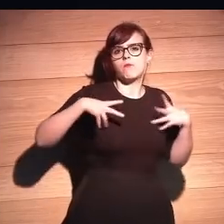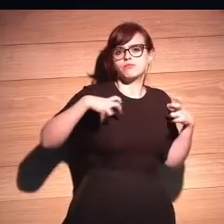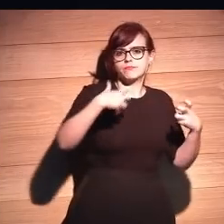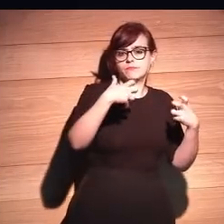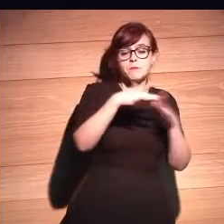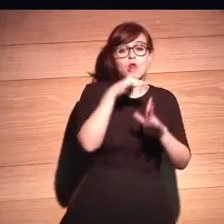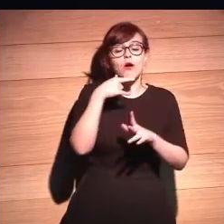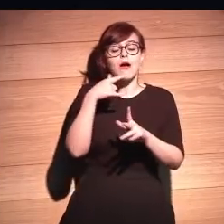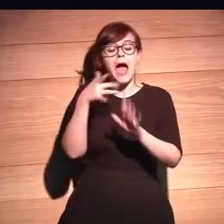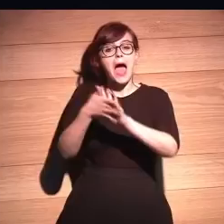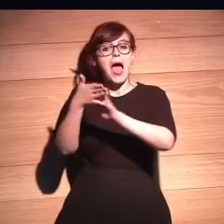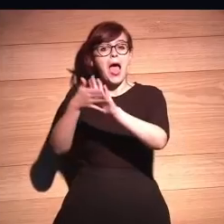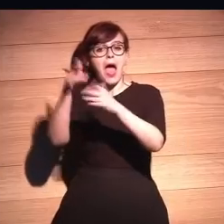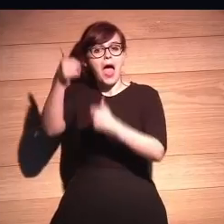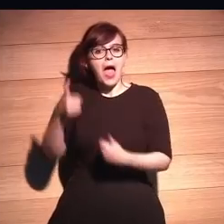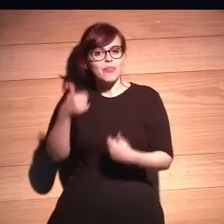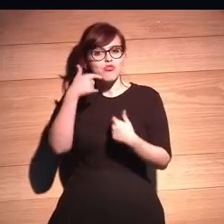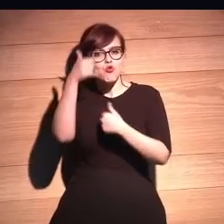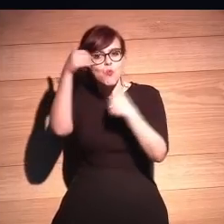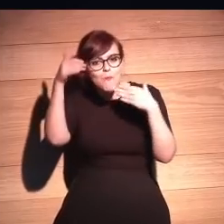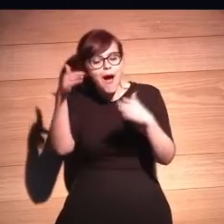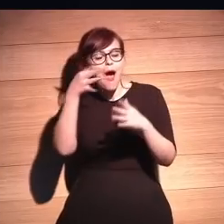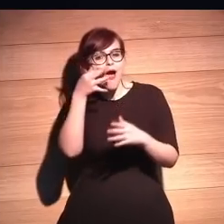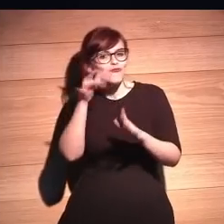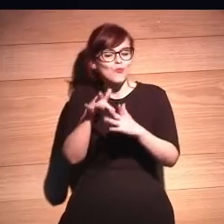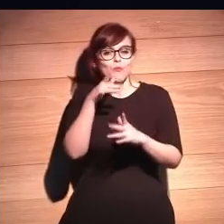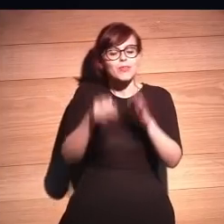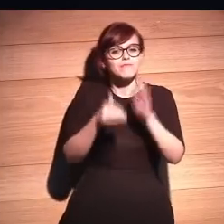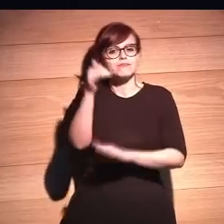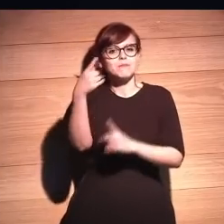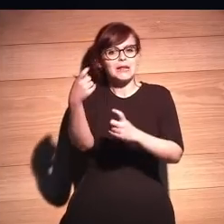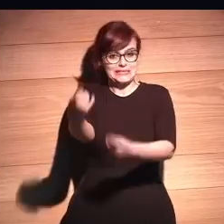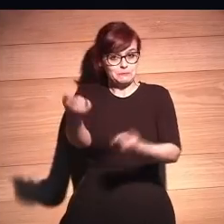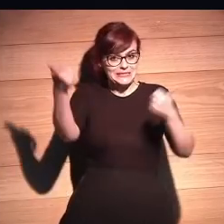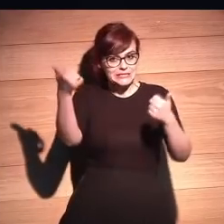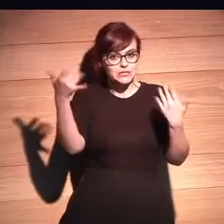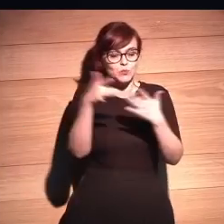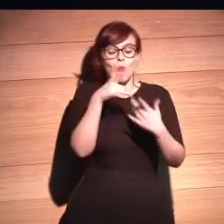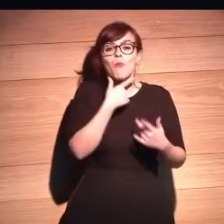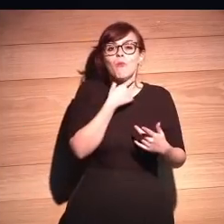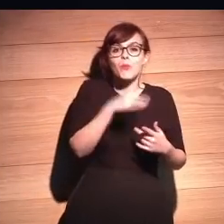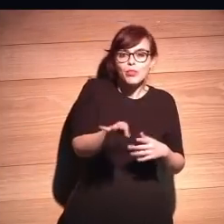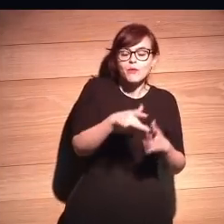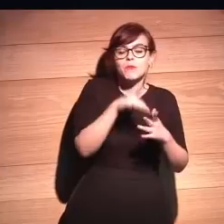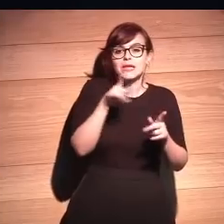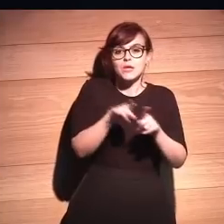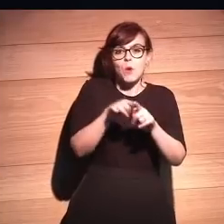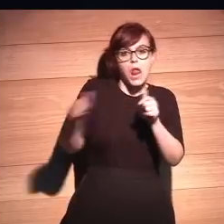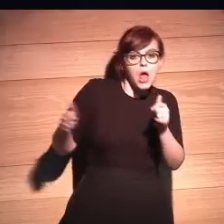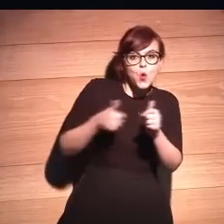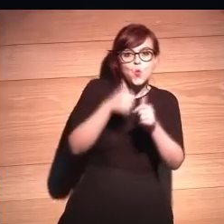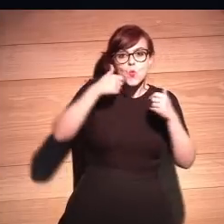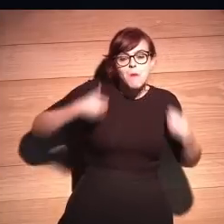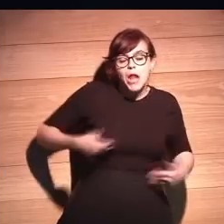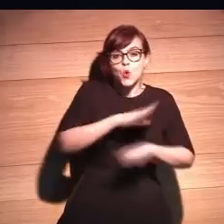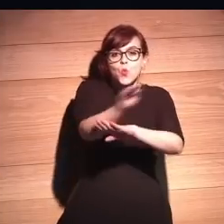trato humano requiere de algo más entonces es previsible ¿no? que el que la compañía humana la enfermera